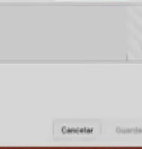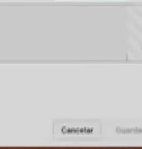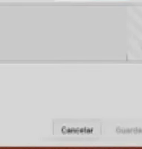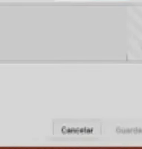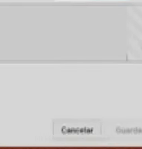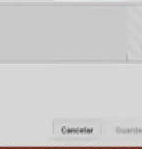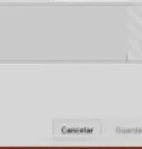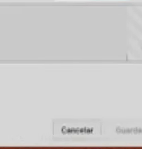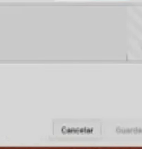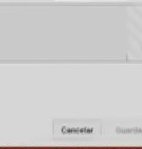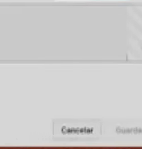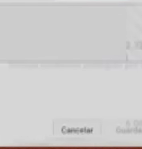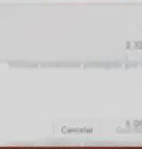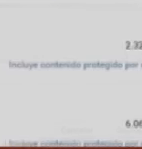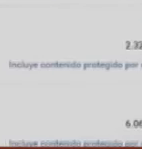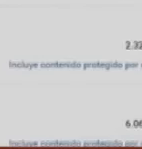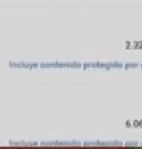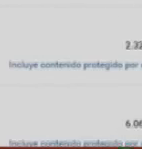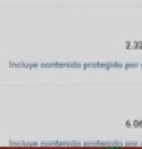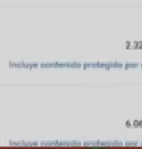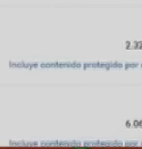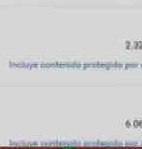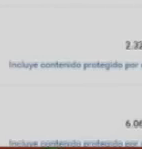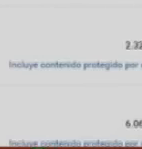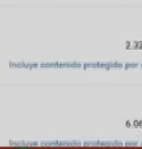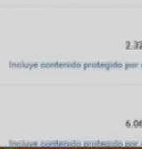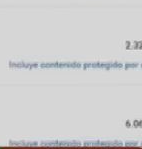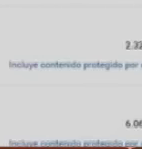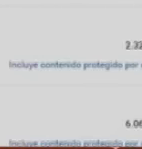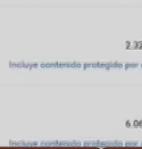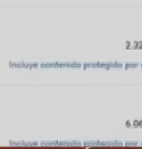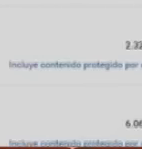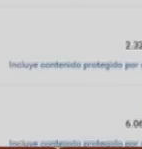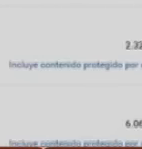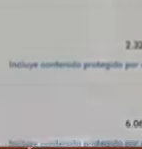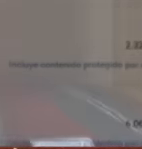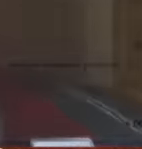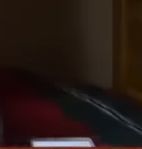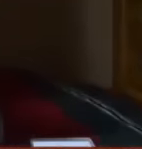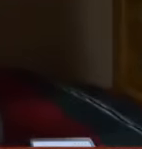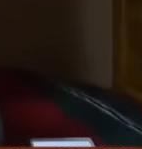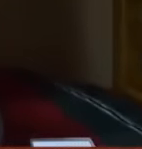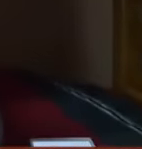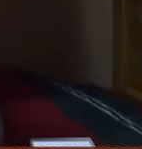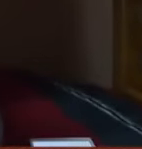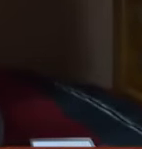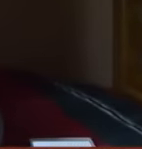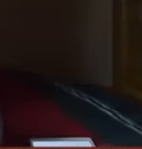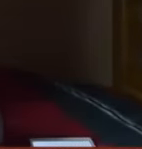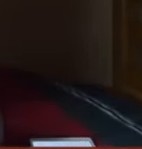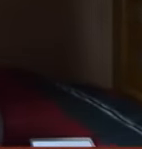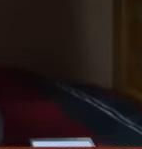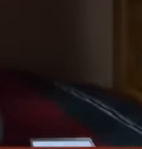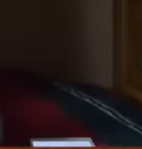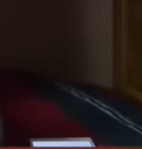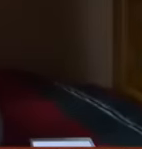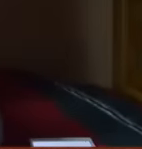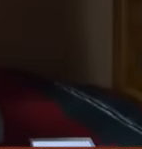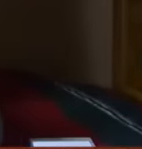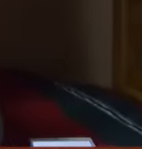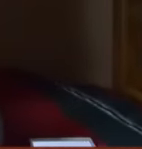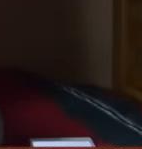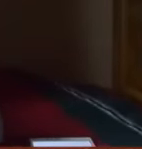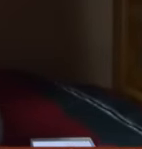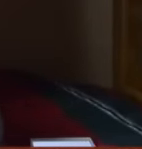sexuales Violencia, lenguaje inapropiado Promoción de sustancias reguladas o drogas Mención de asuntos polémicos